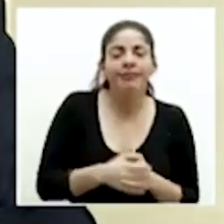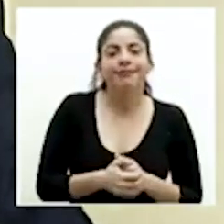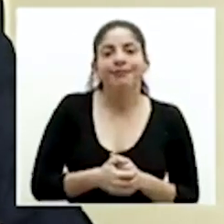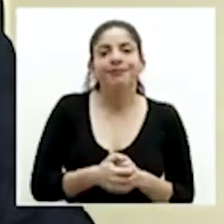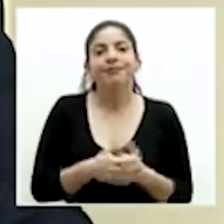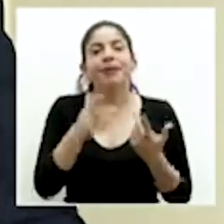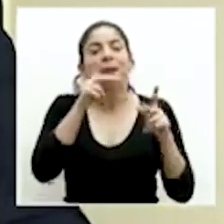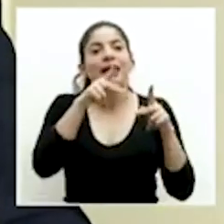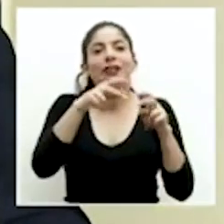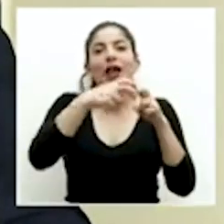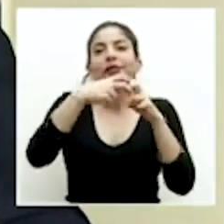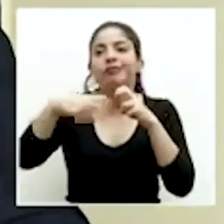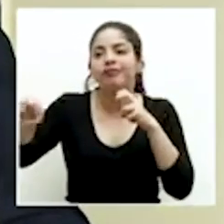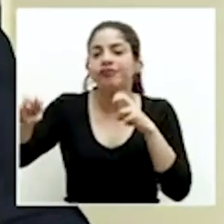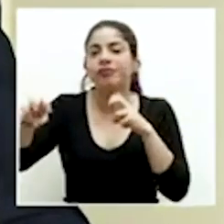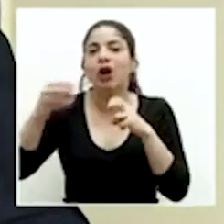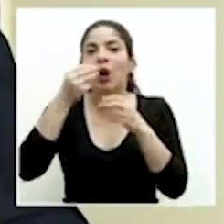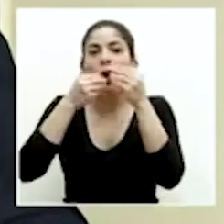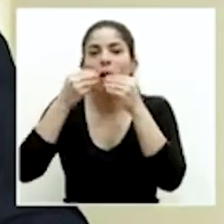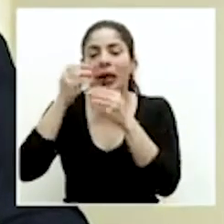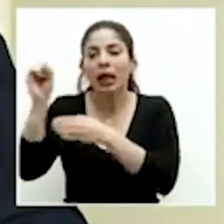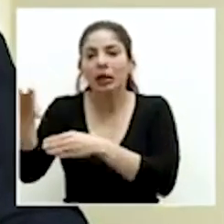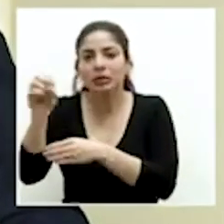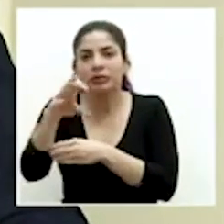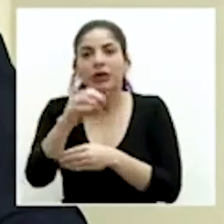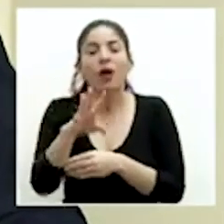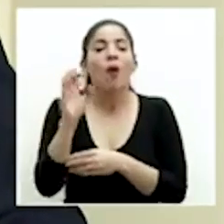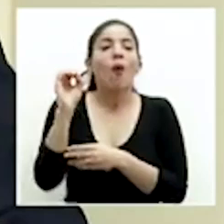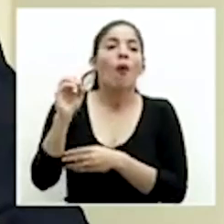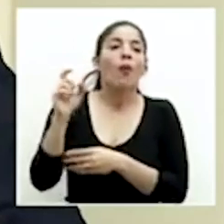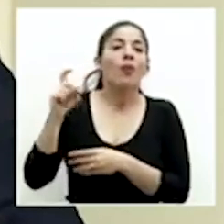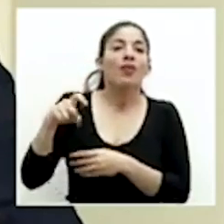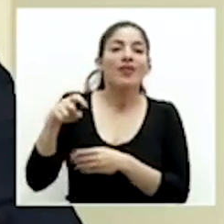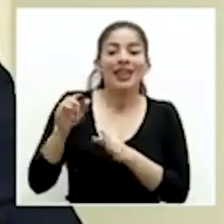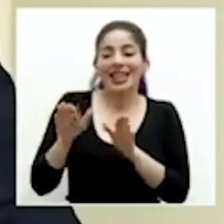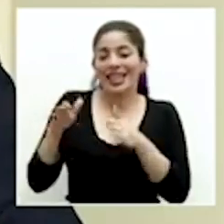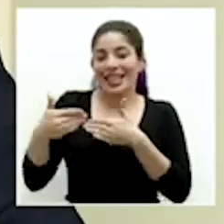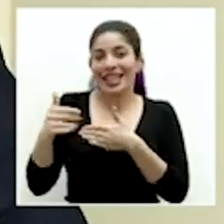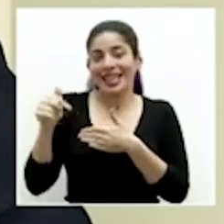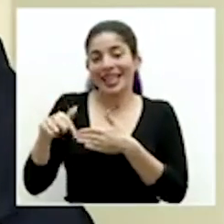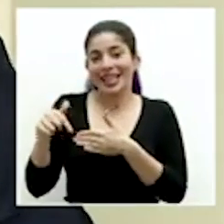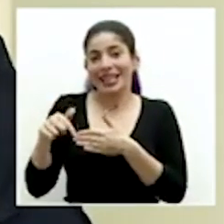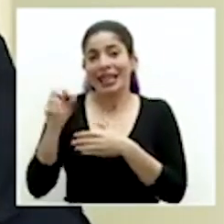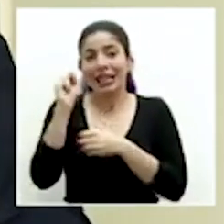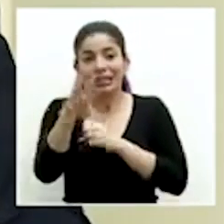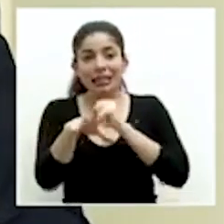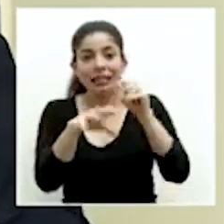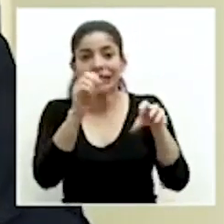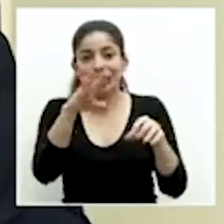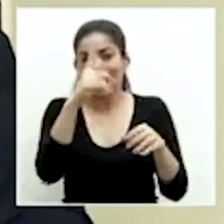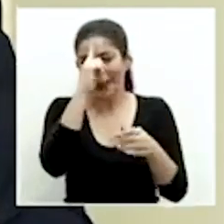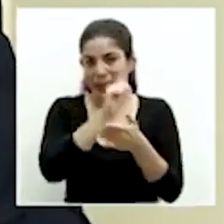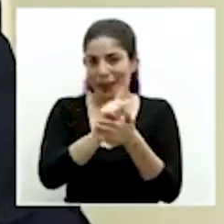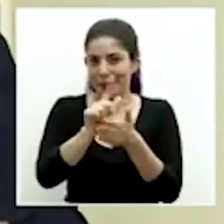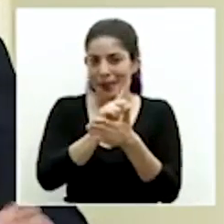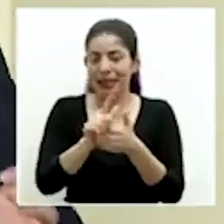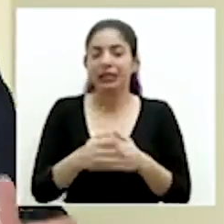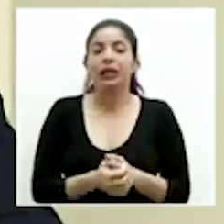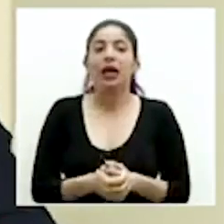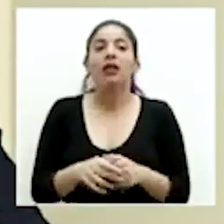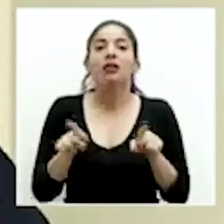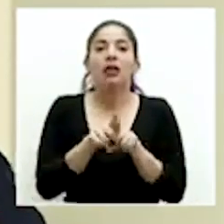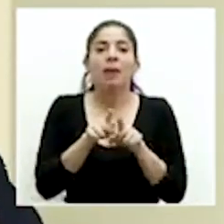el traslado de los alimentos, así como los diferentes kits en temas de limpieza y